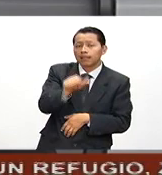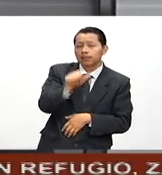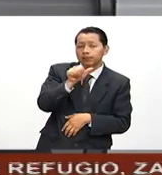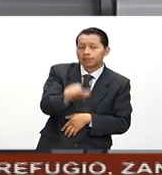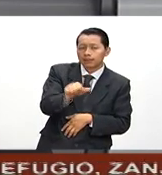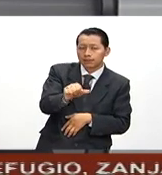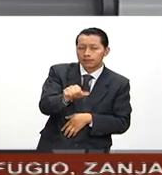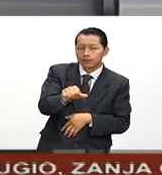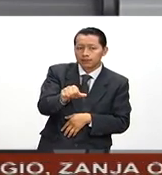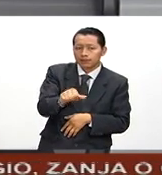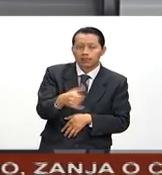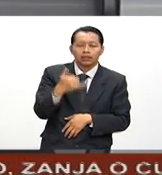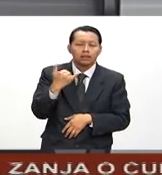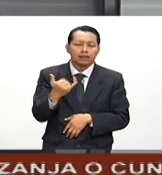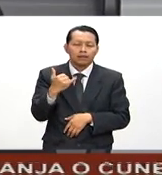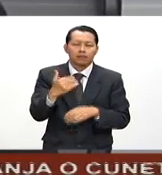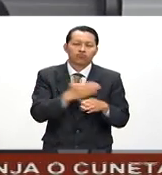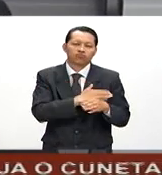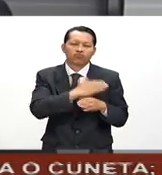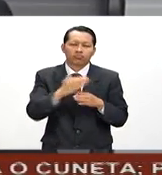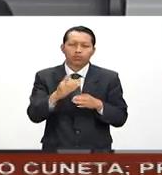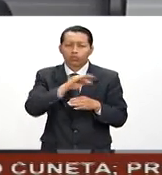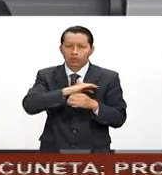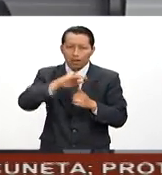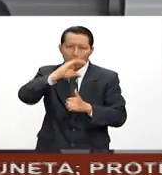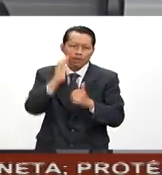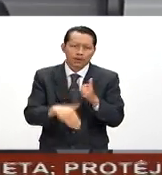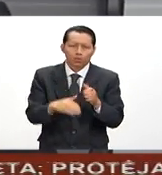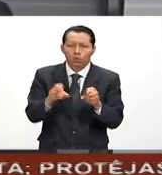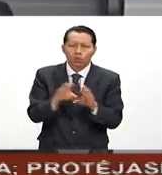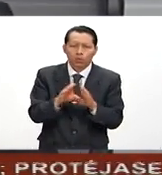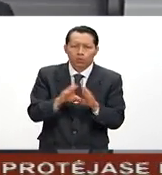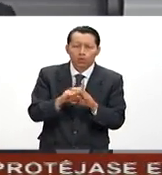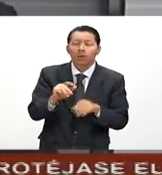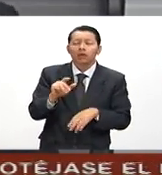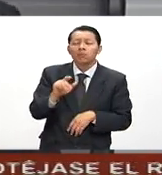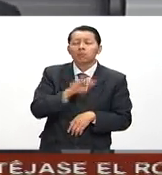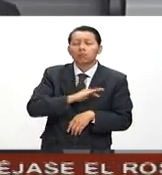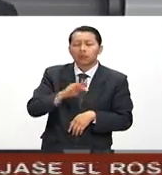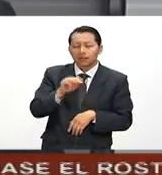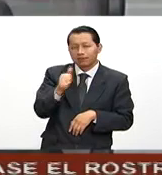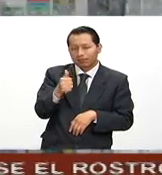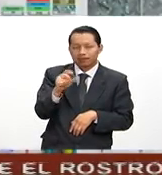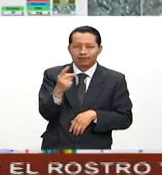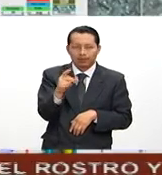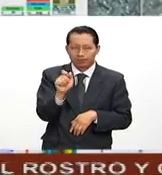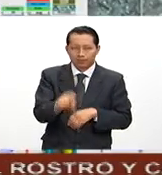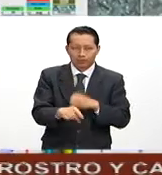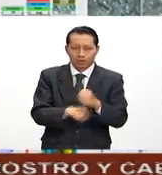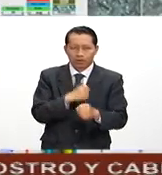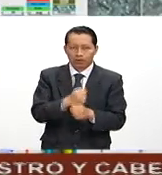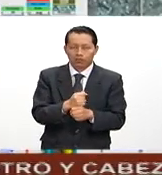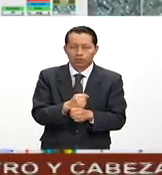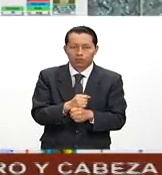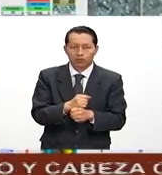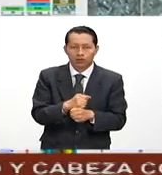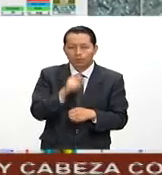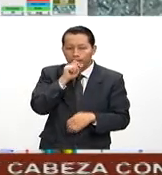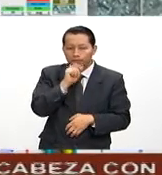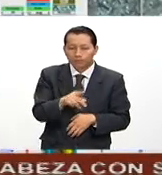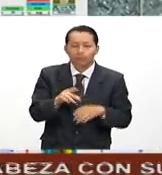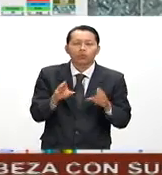su terminación está programada para el 6 de diciembre del mismo año. La reserva a